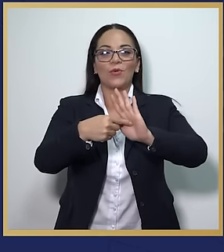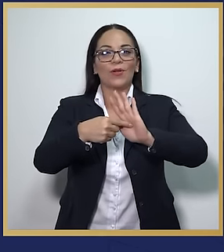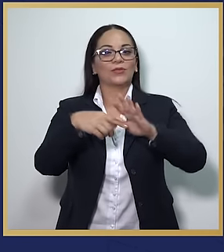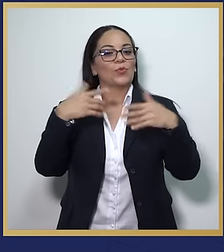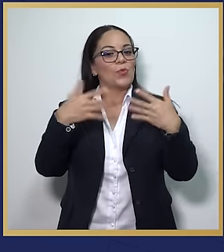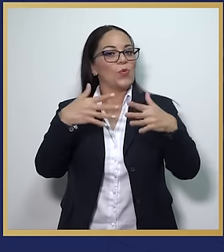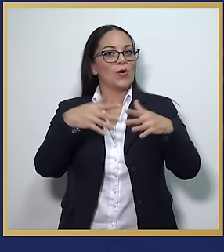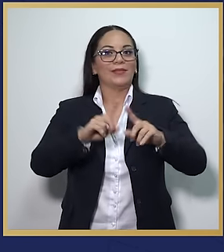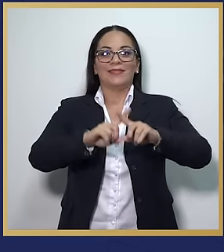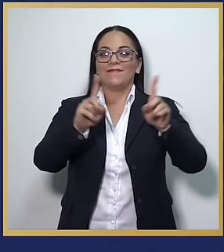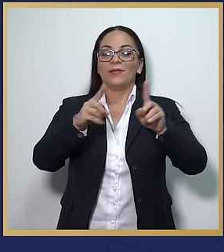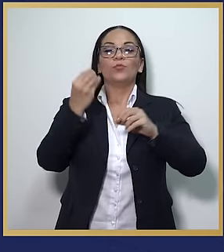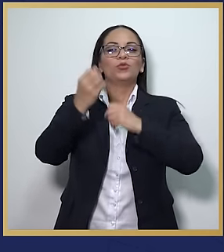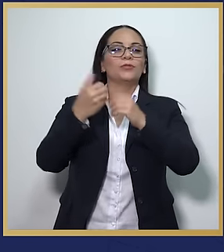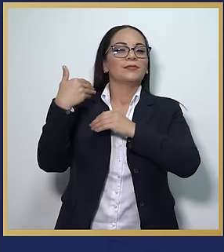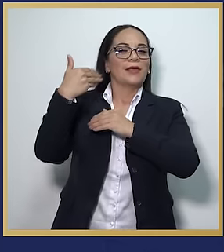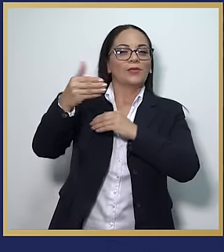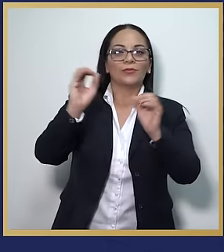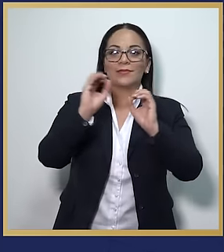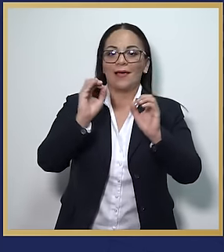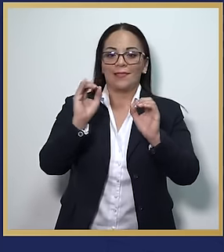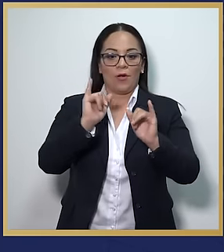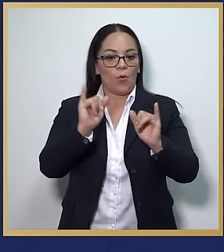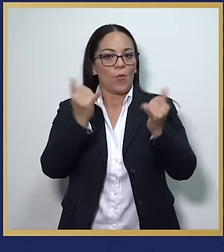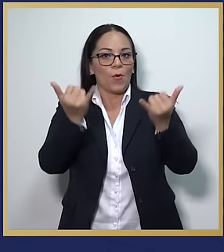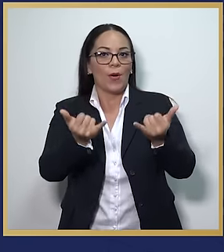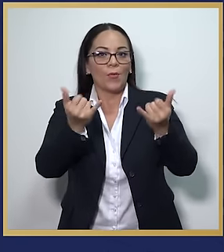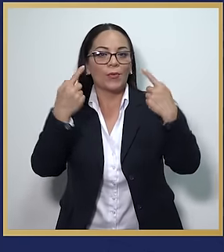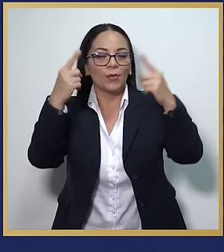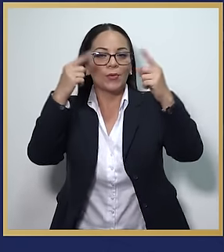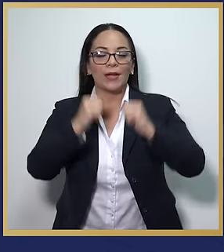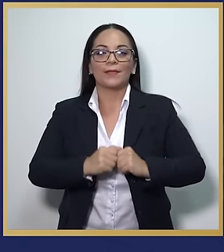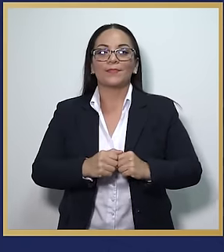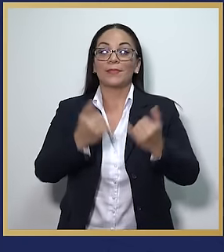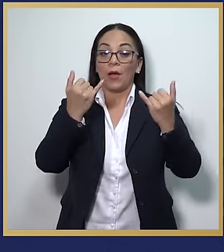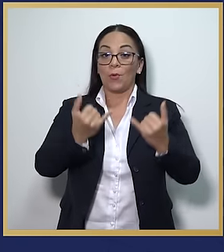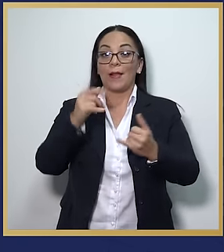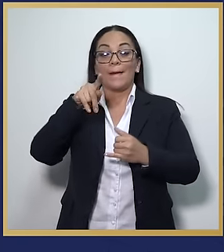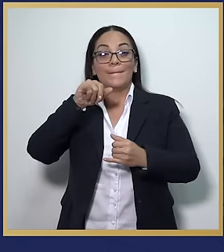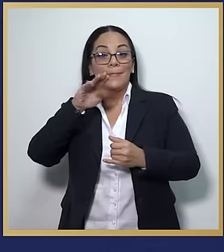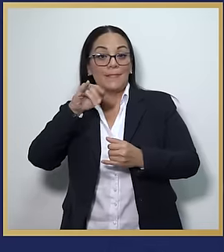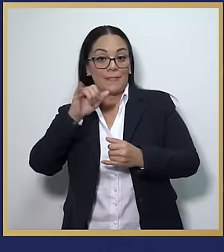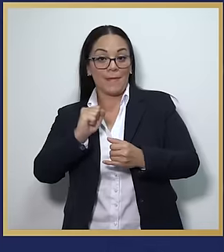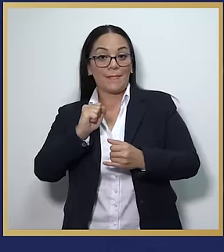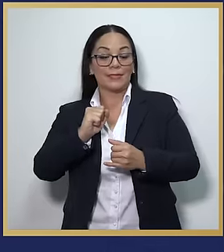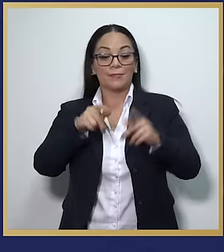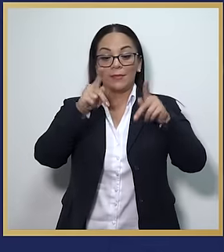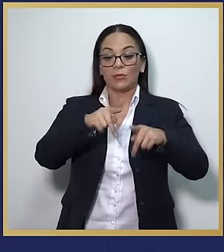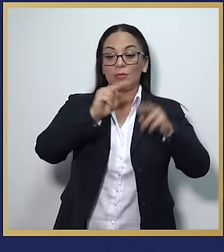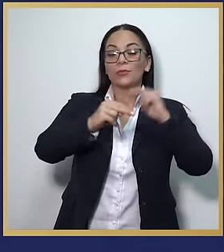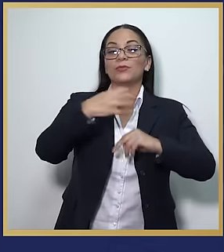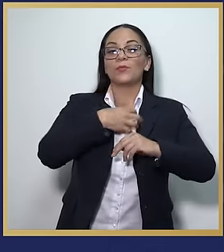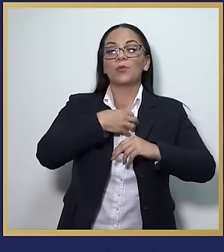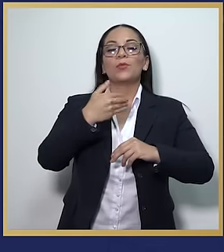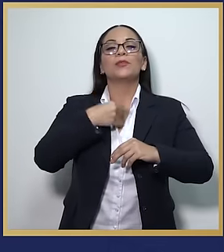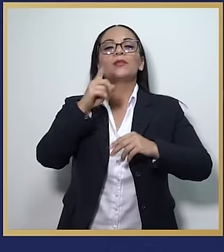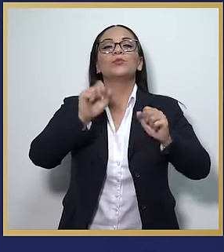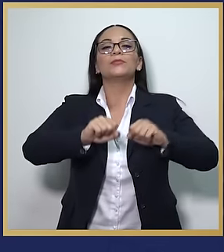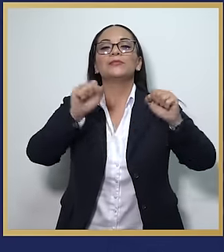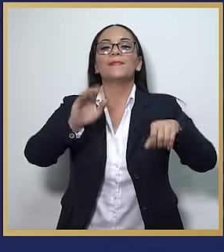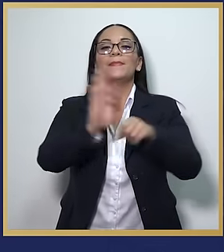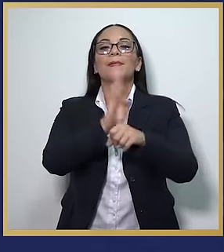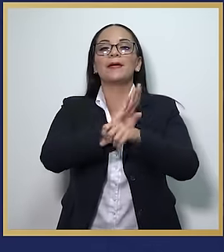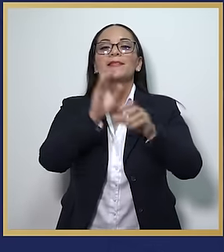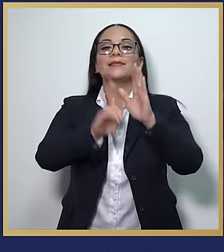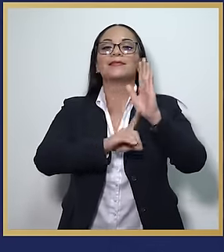precedente en muchísimos años. Hoy las pymes y los emprendedores tienen un sistema